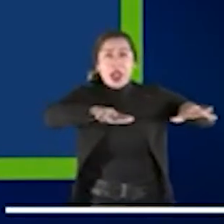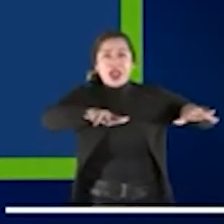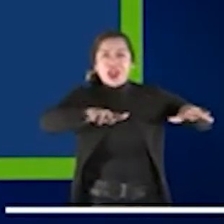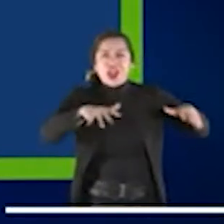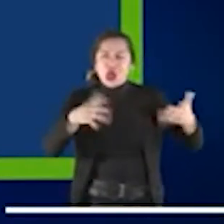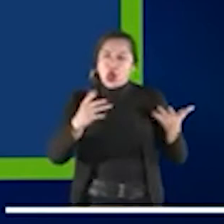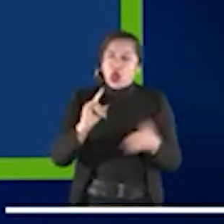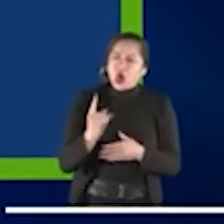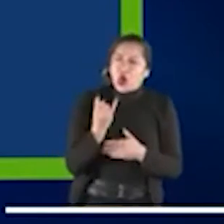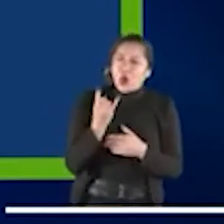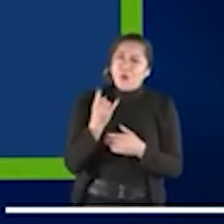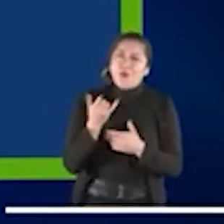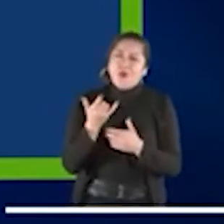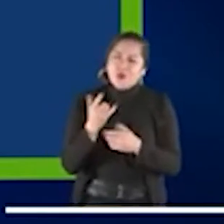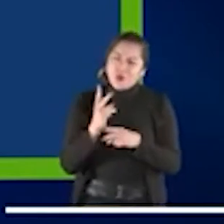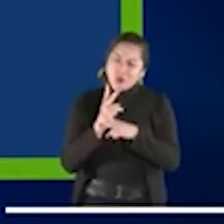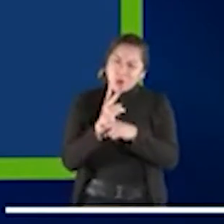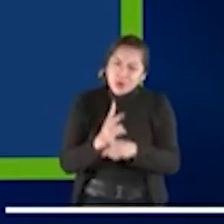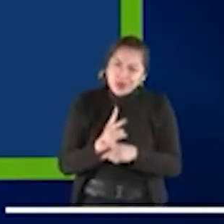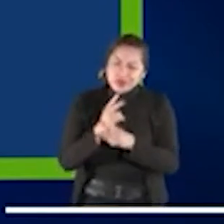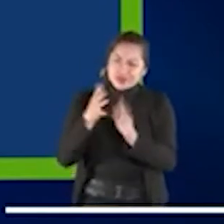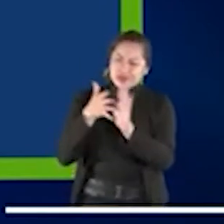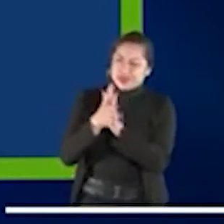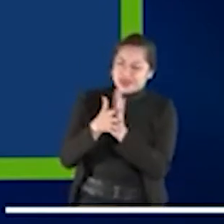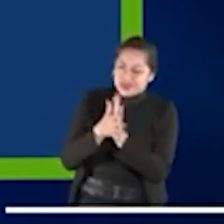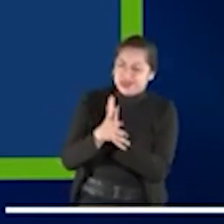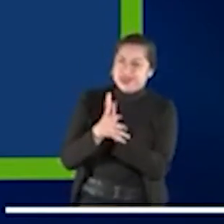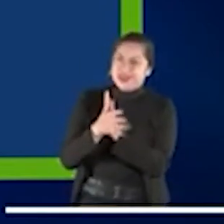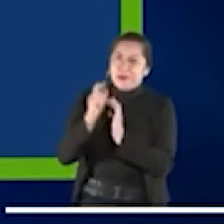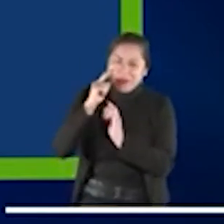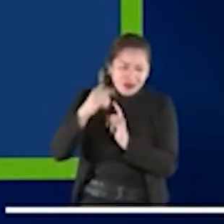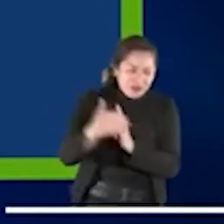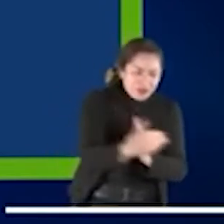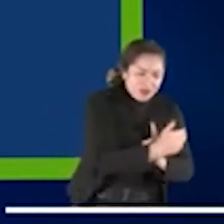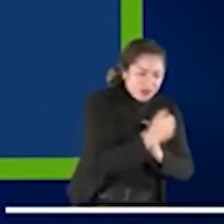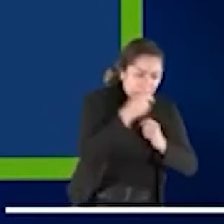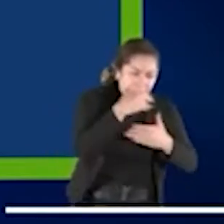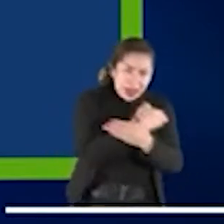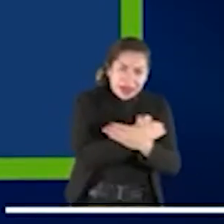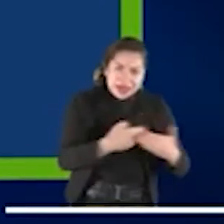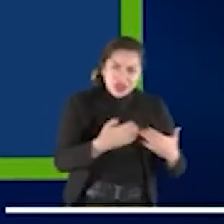¿Cómo proteger la protección de datos de los niños en este